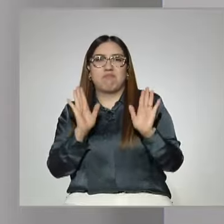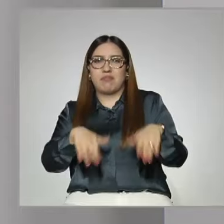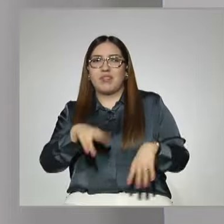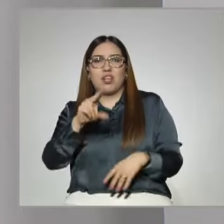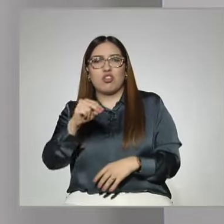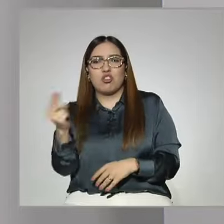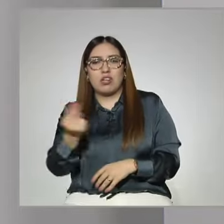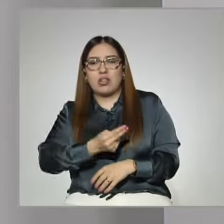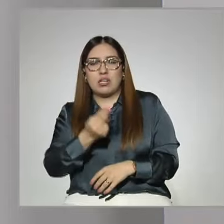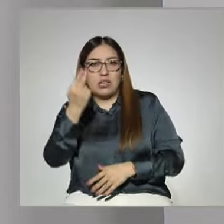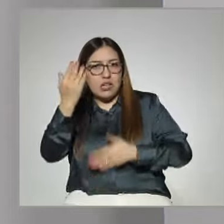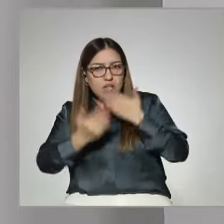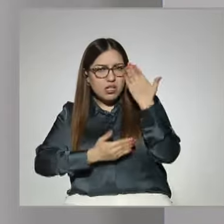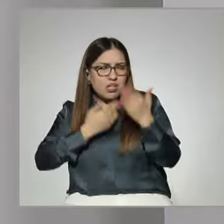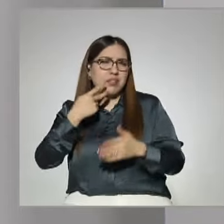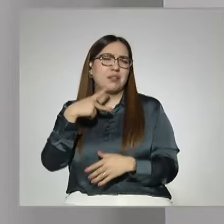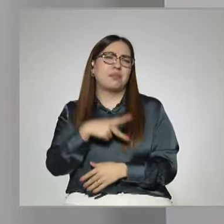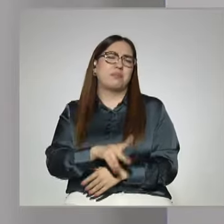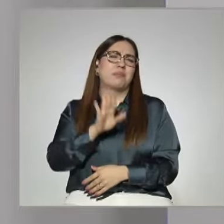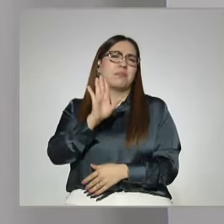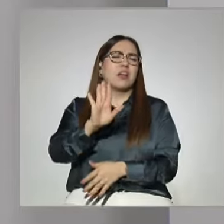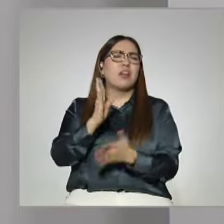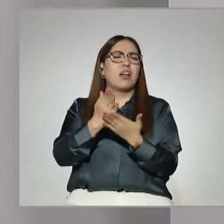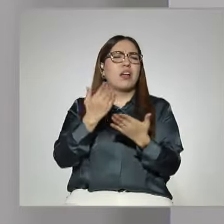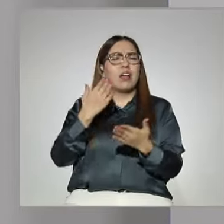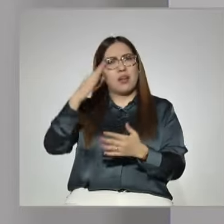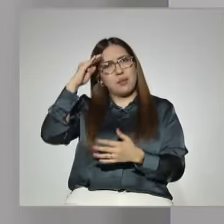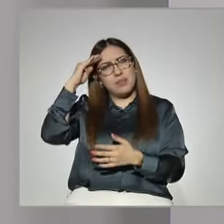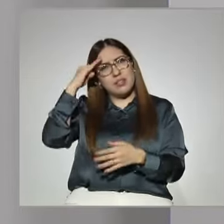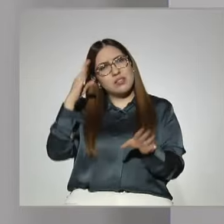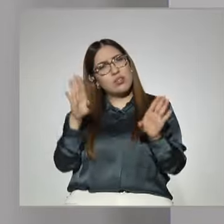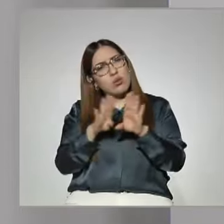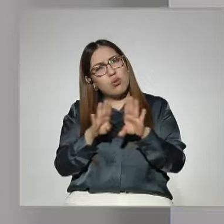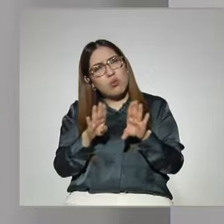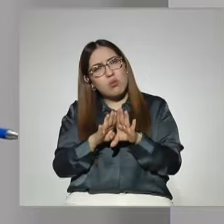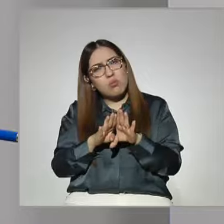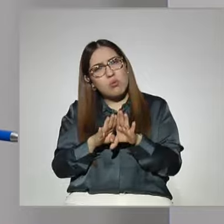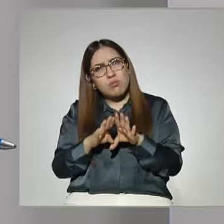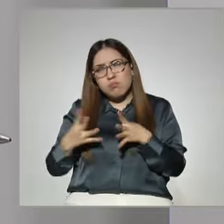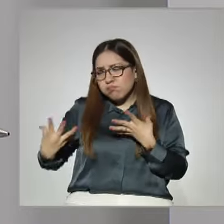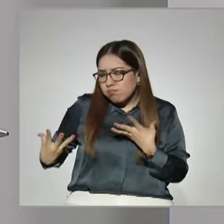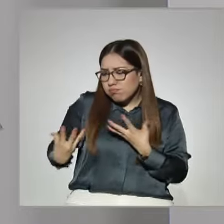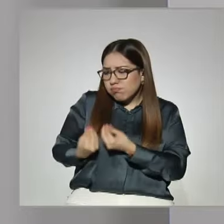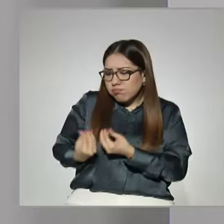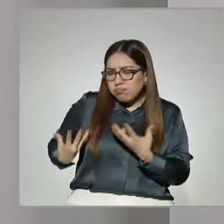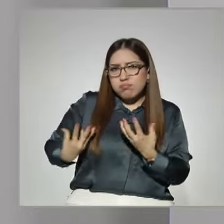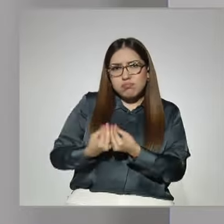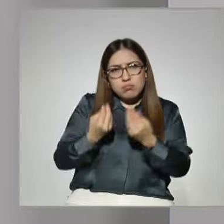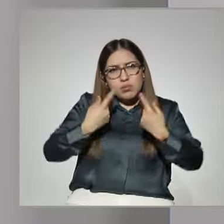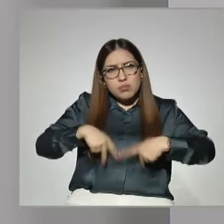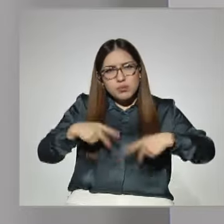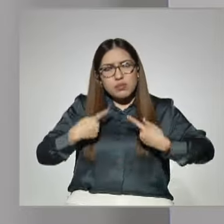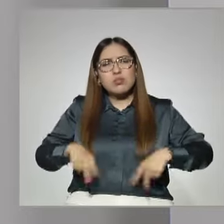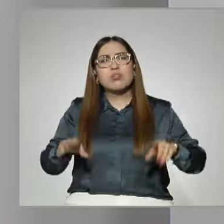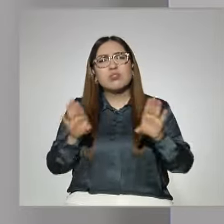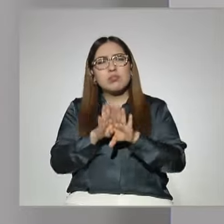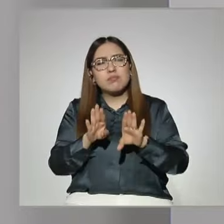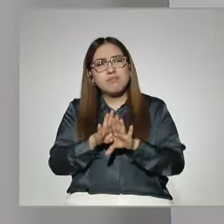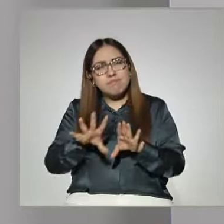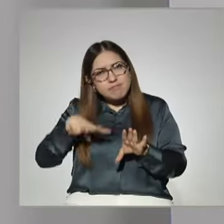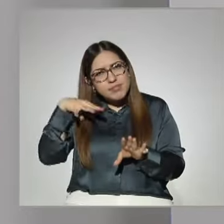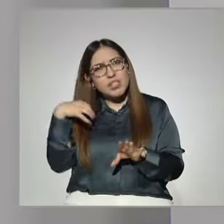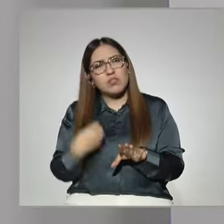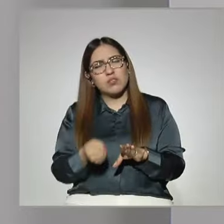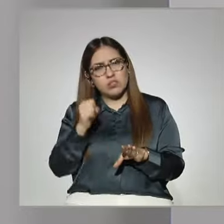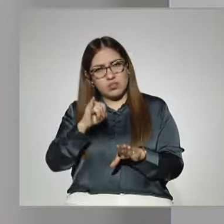pensarlo como, ¿cómo vamos a sumar aliados para esta estrategia? Y no es nada más